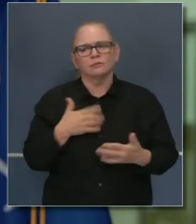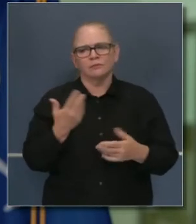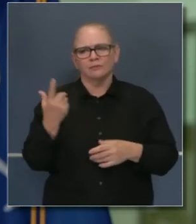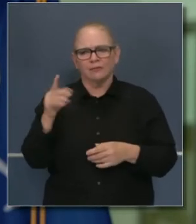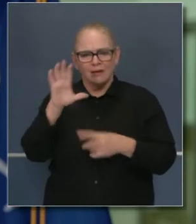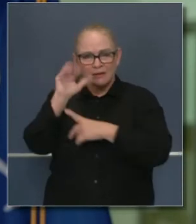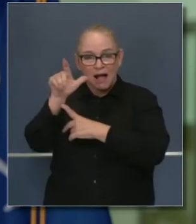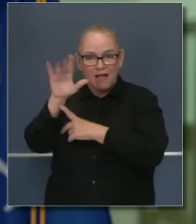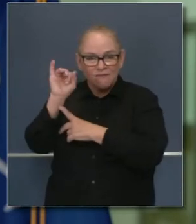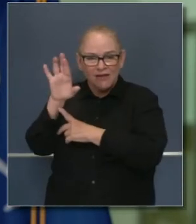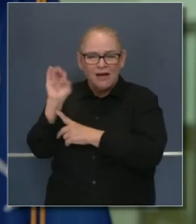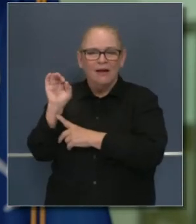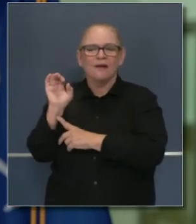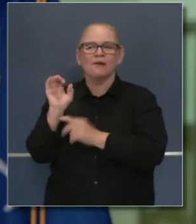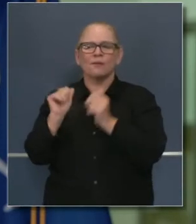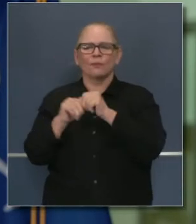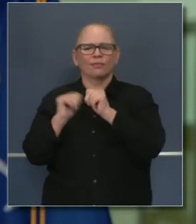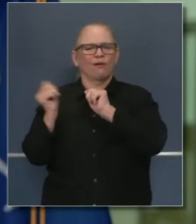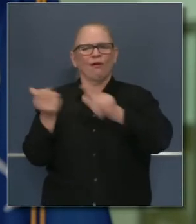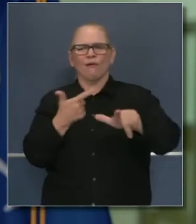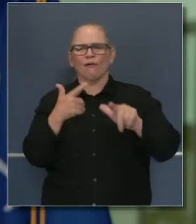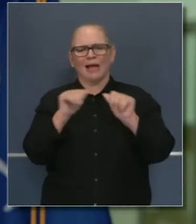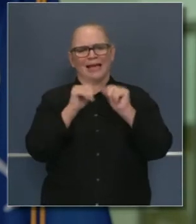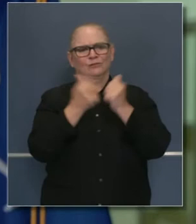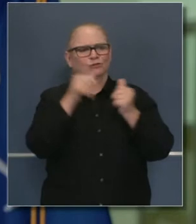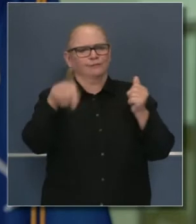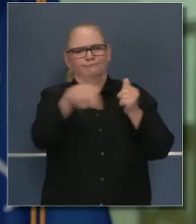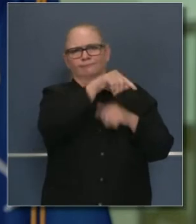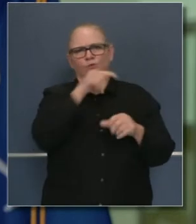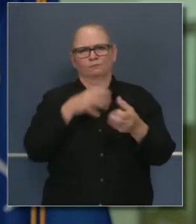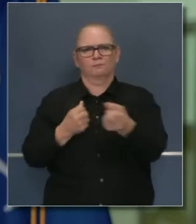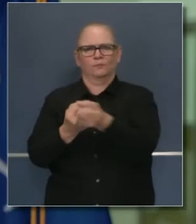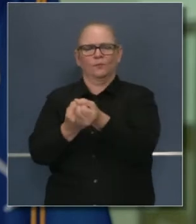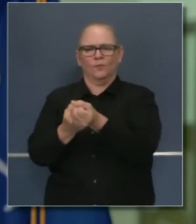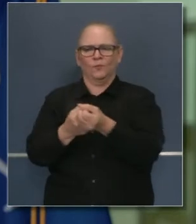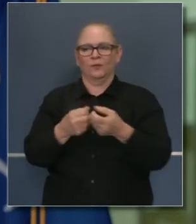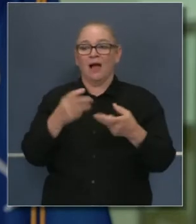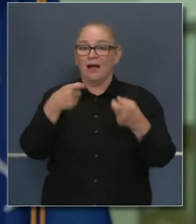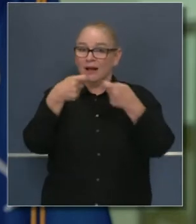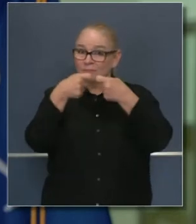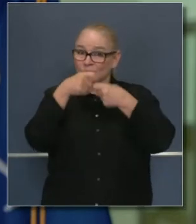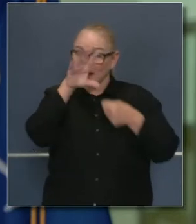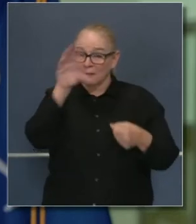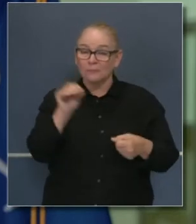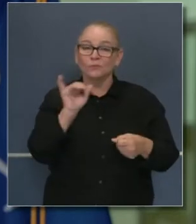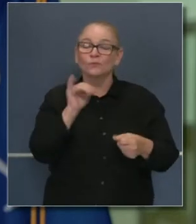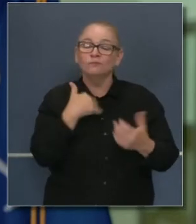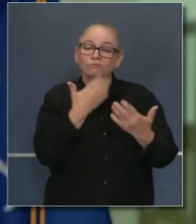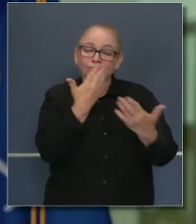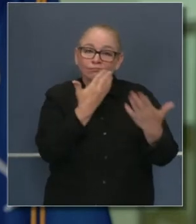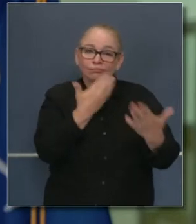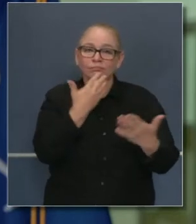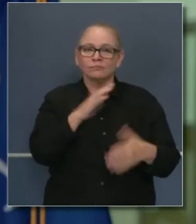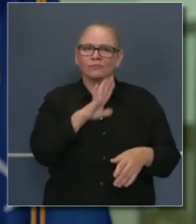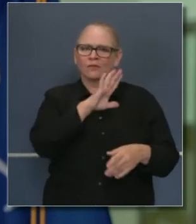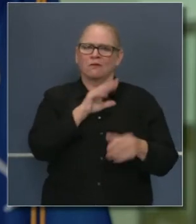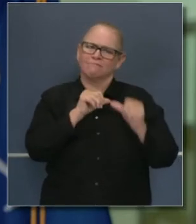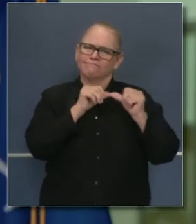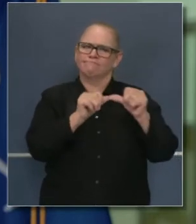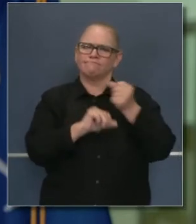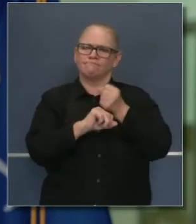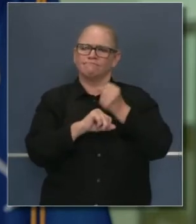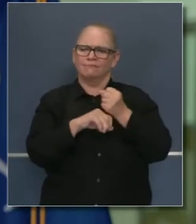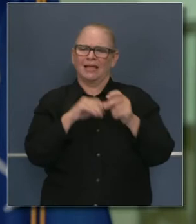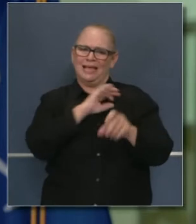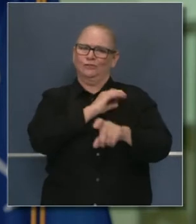están haciendo lo posible para poder cumplir con las necesidades del estado, no solamente para